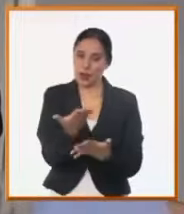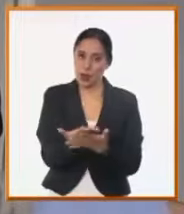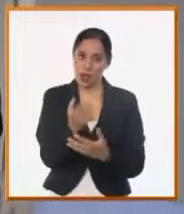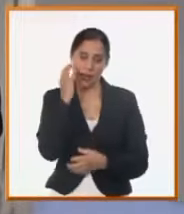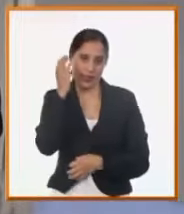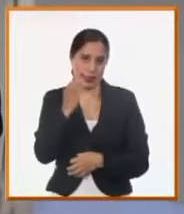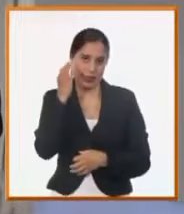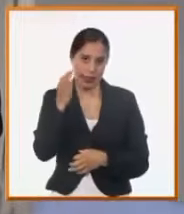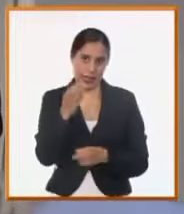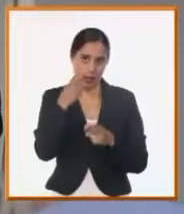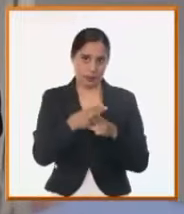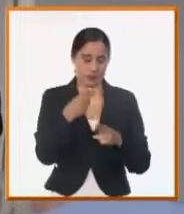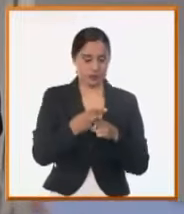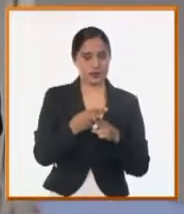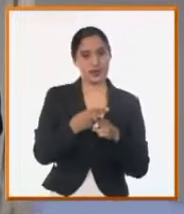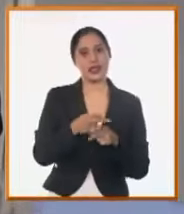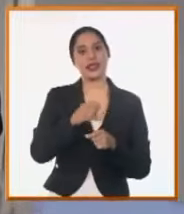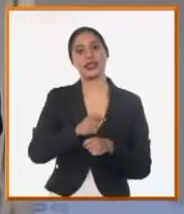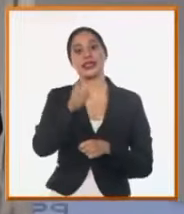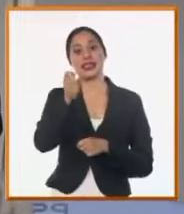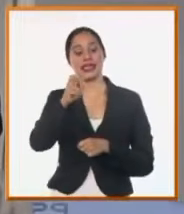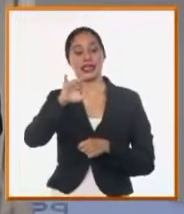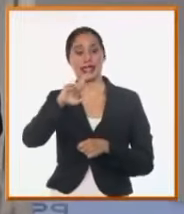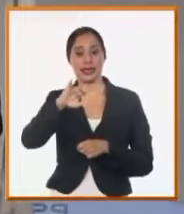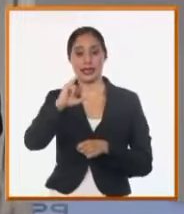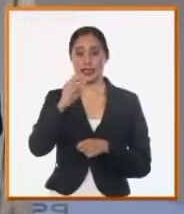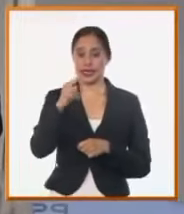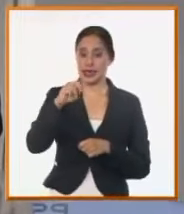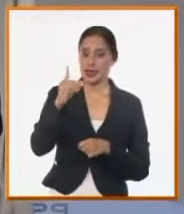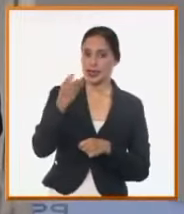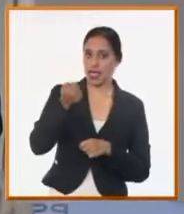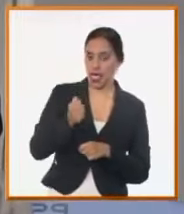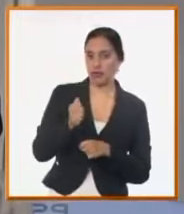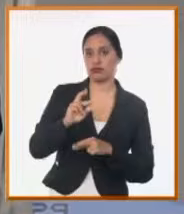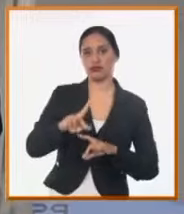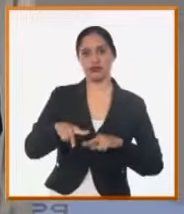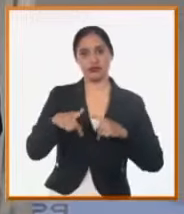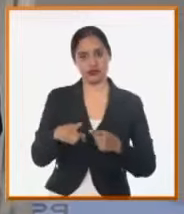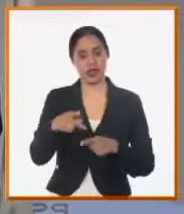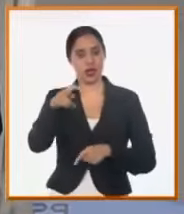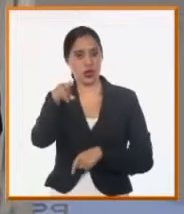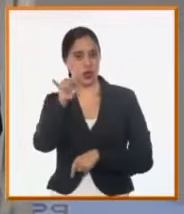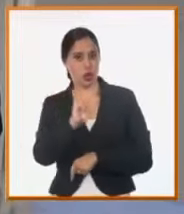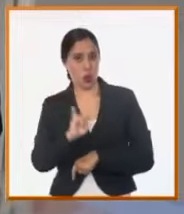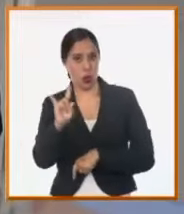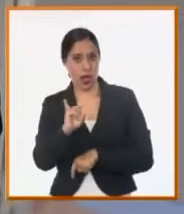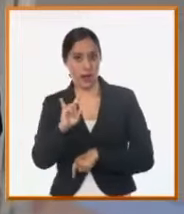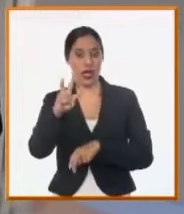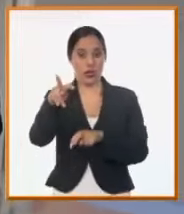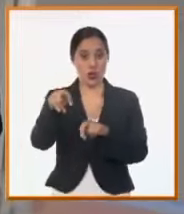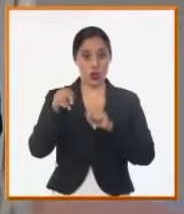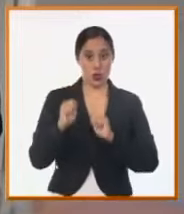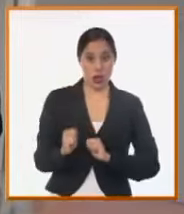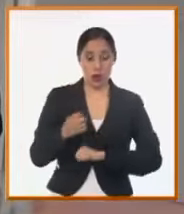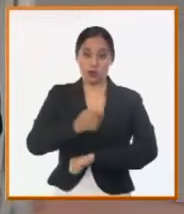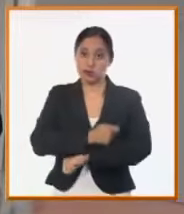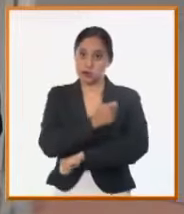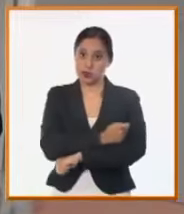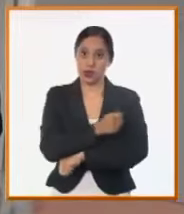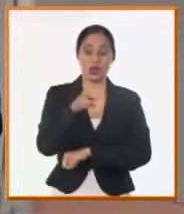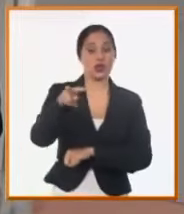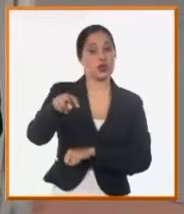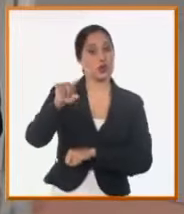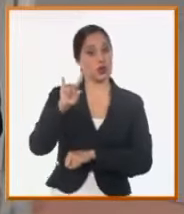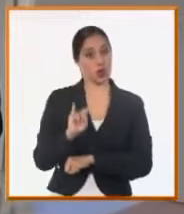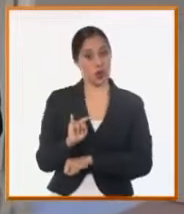Trinidad. Trinidad en estos momentos hay un programa de reposición de equipos bombeos, entraron nueve equipos de bombeos nuevos para la ciudad de Trinidad, ya hay nueve que están instalados